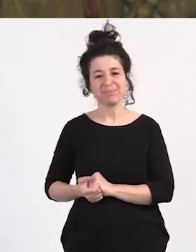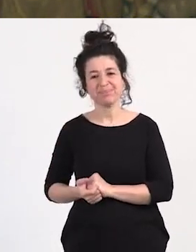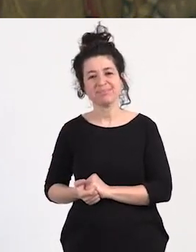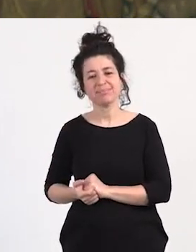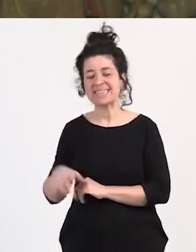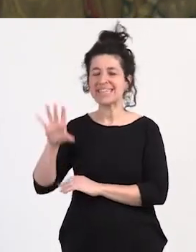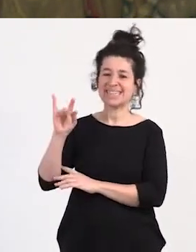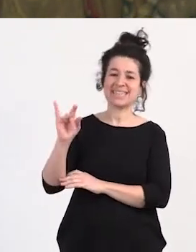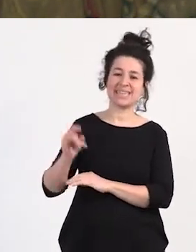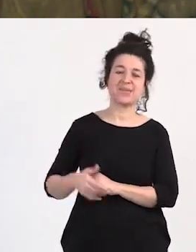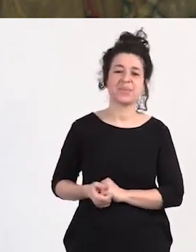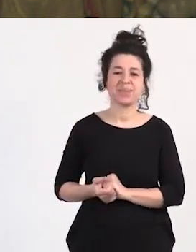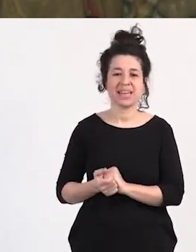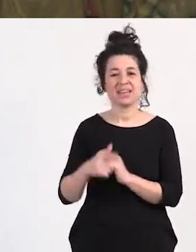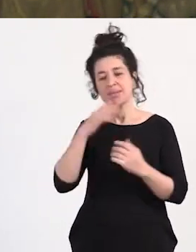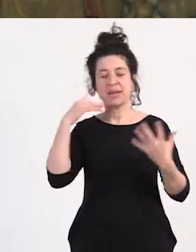sí, sí bueno